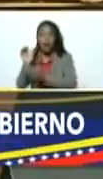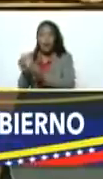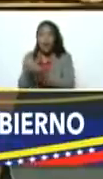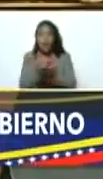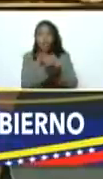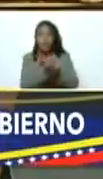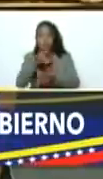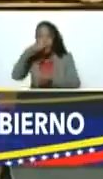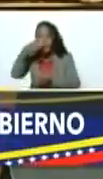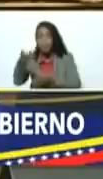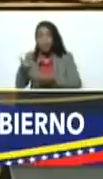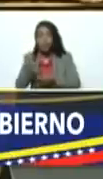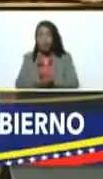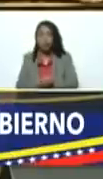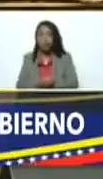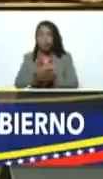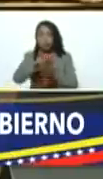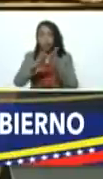basura pues